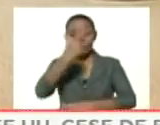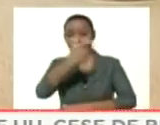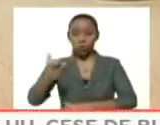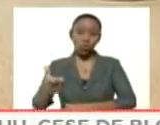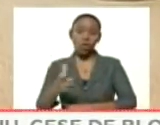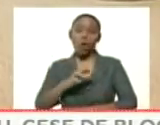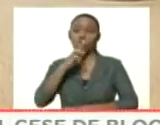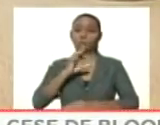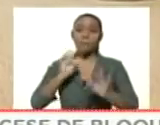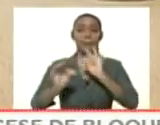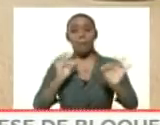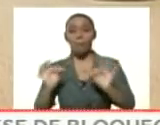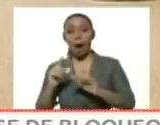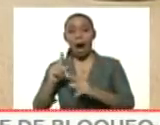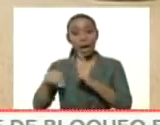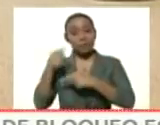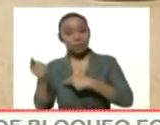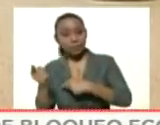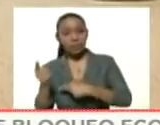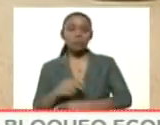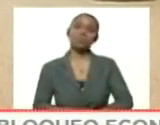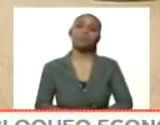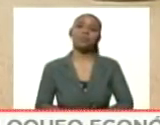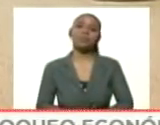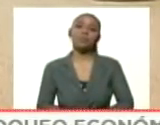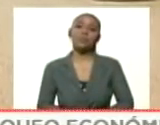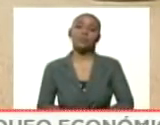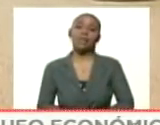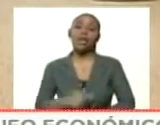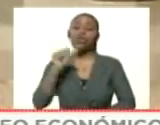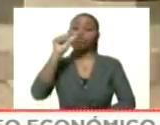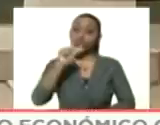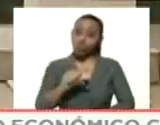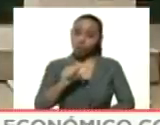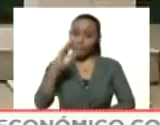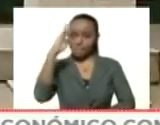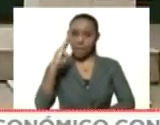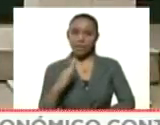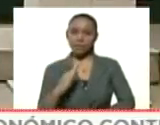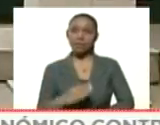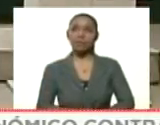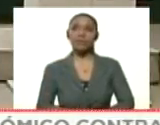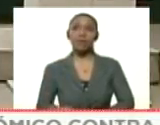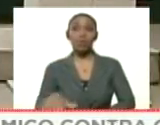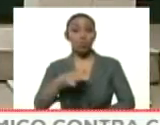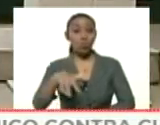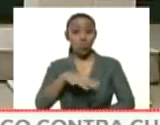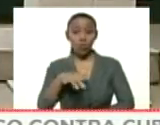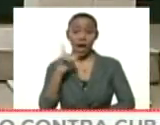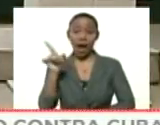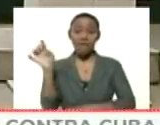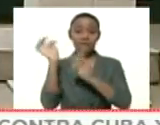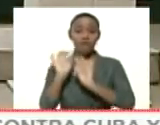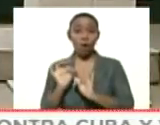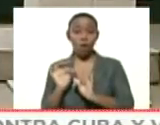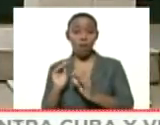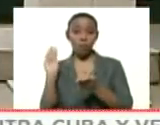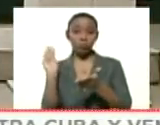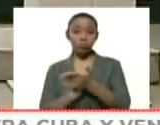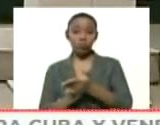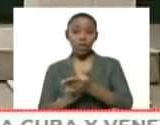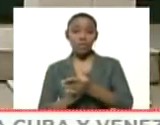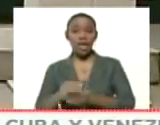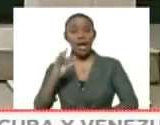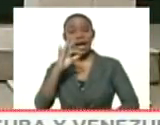en el occidente, en el sur, Brasil, donde medidas desquiciadas del